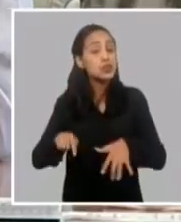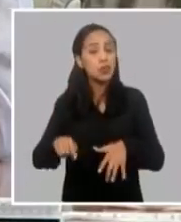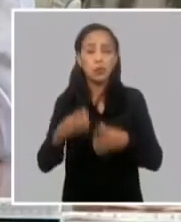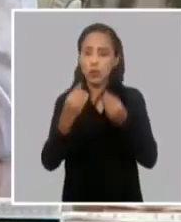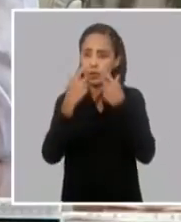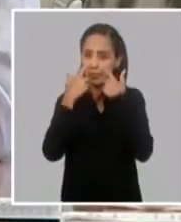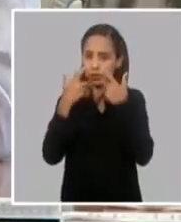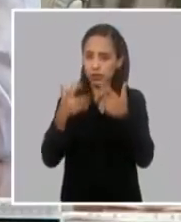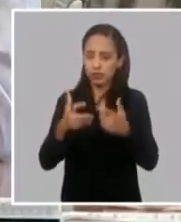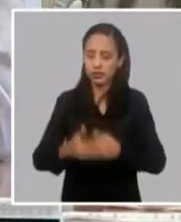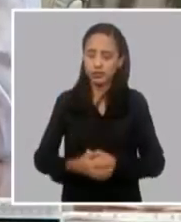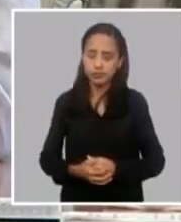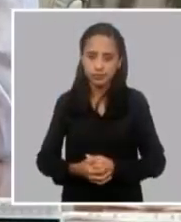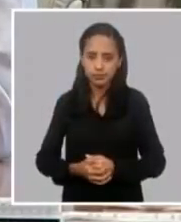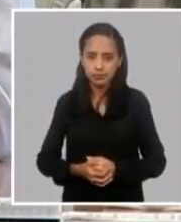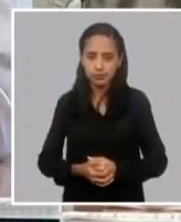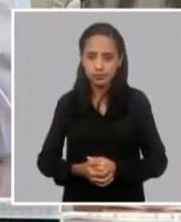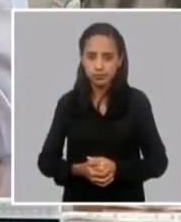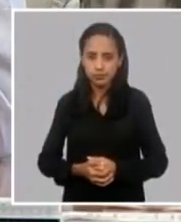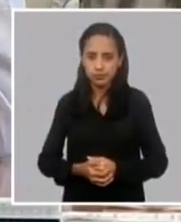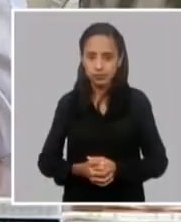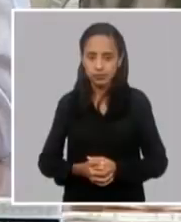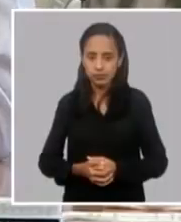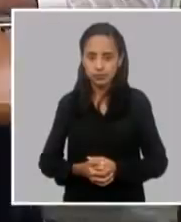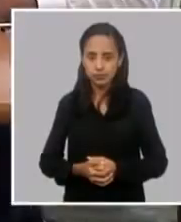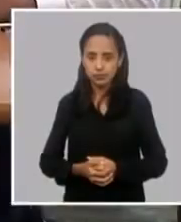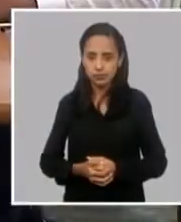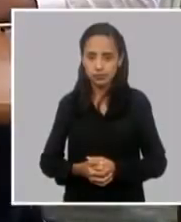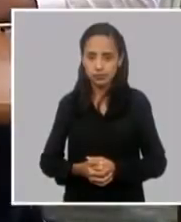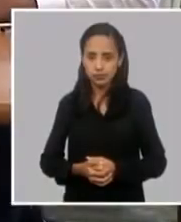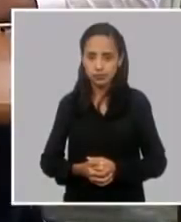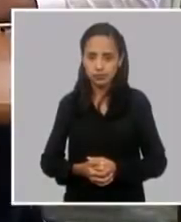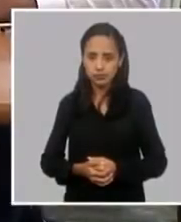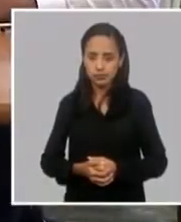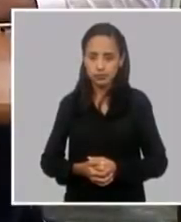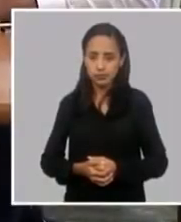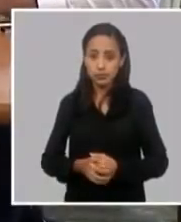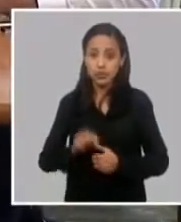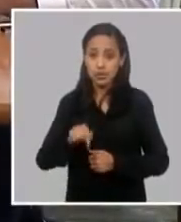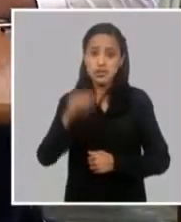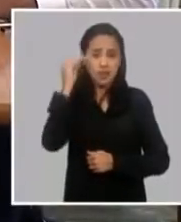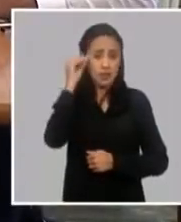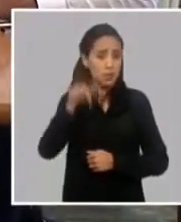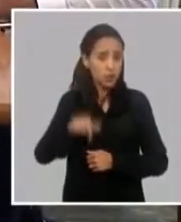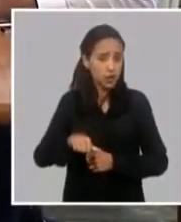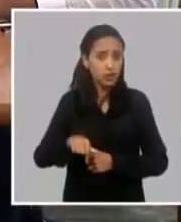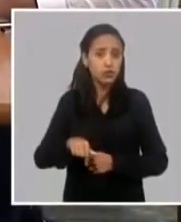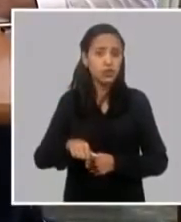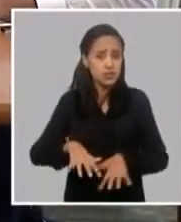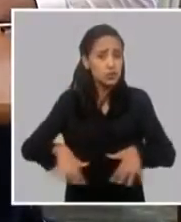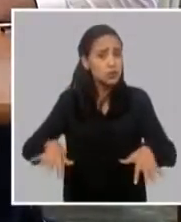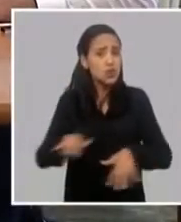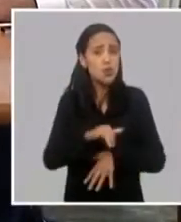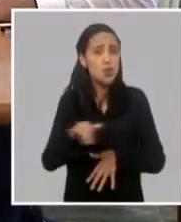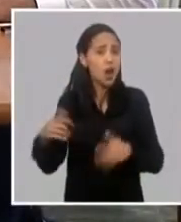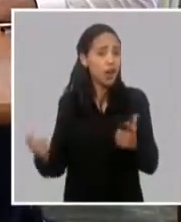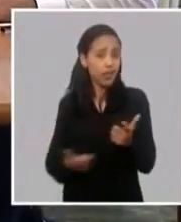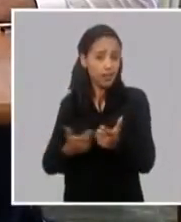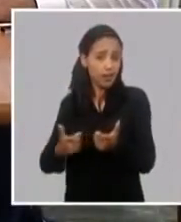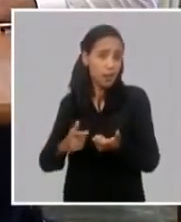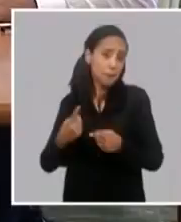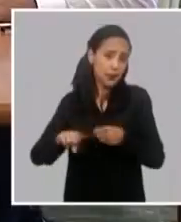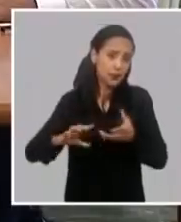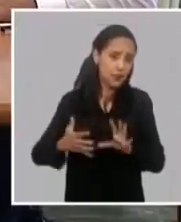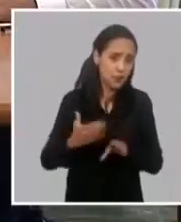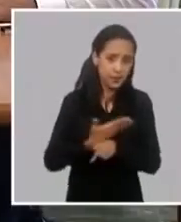Y responde a todos los preceptos de la guerra no convencional, al conocido manual para el